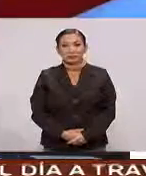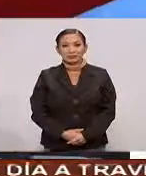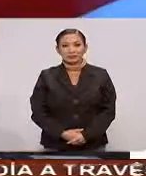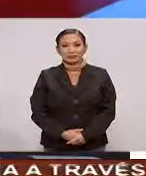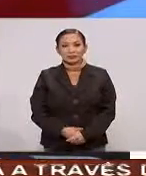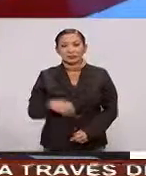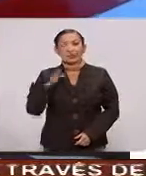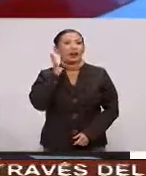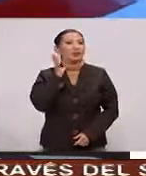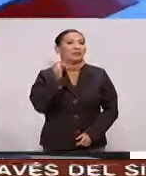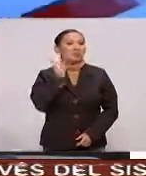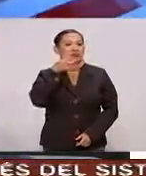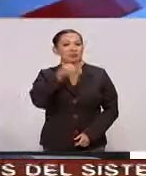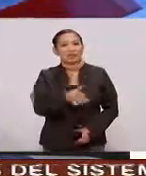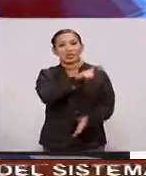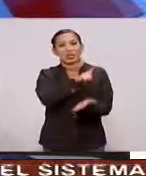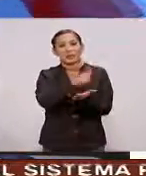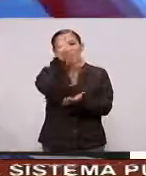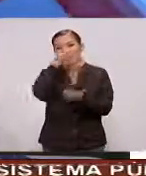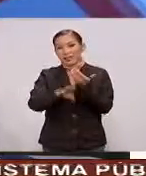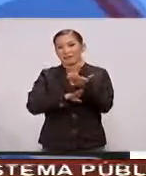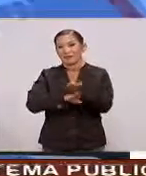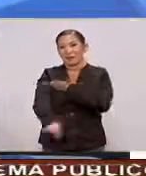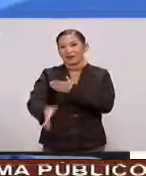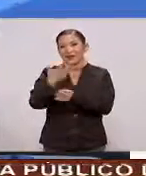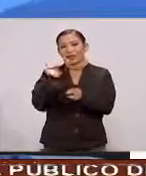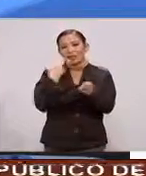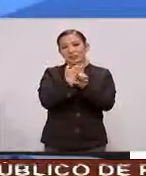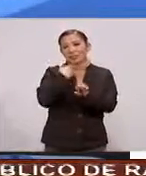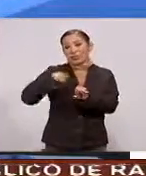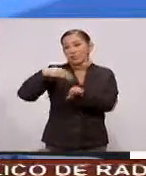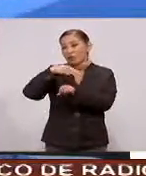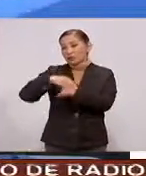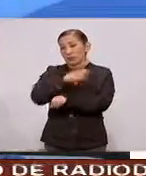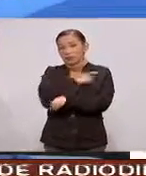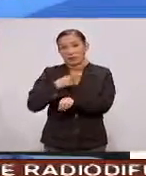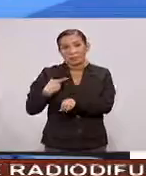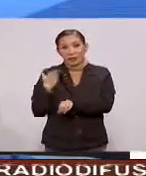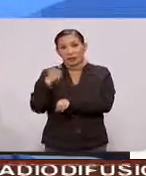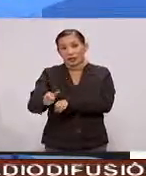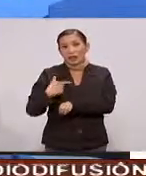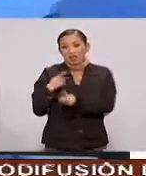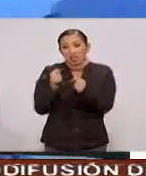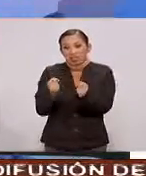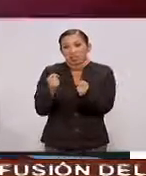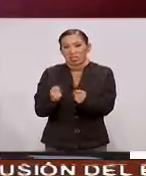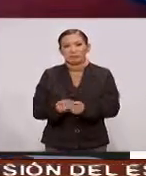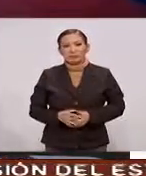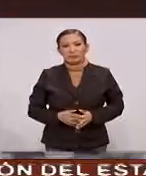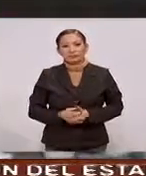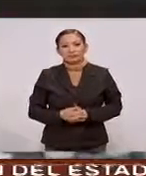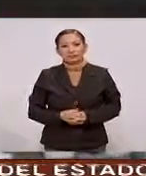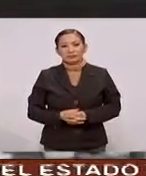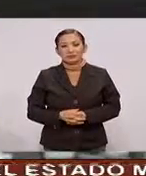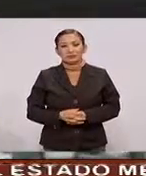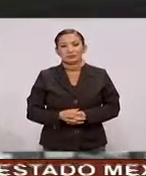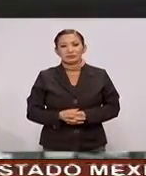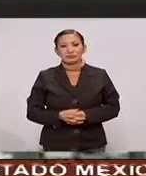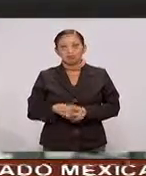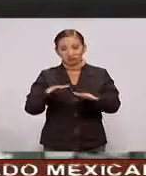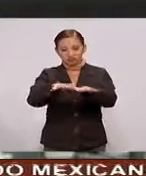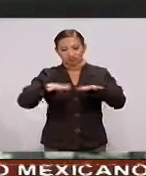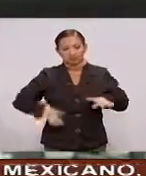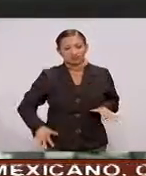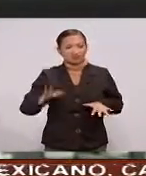La Cámara de Diputados Diputados aprobó la ley Para evitar que estados y municipios Se endeuden irresponsablemente El